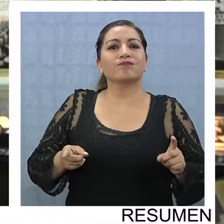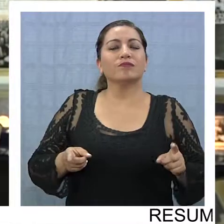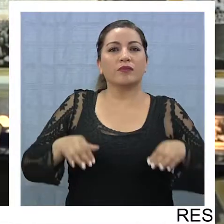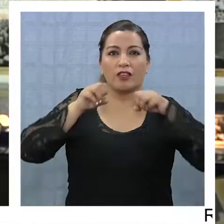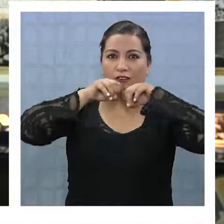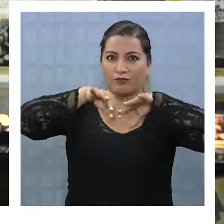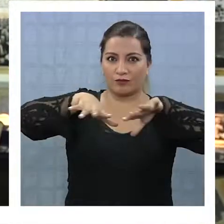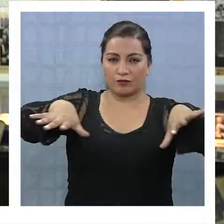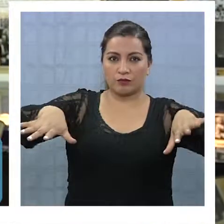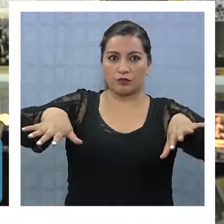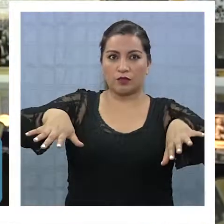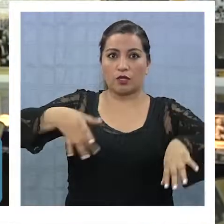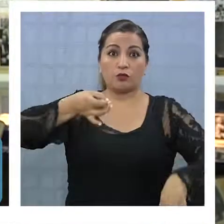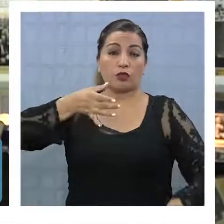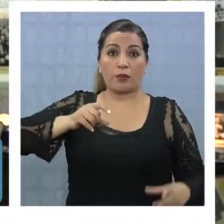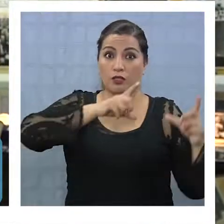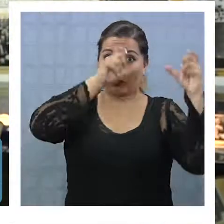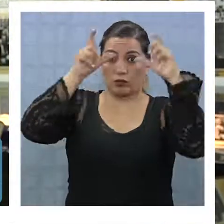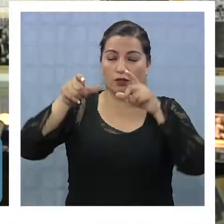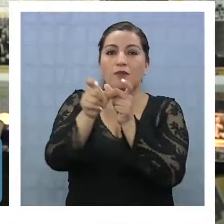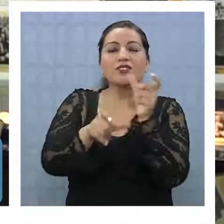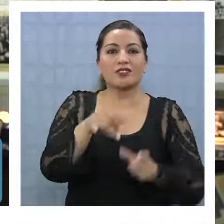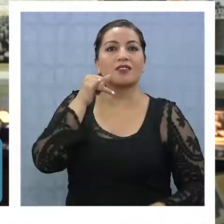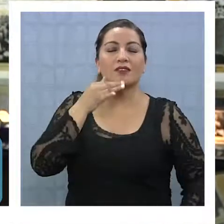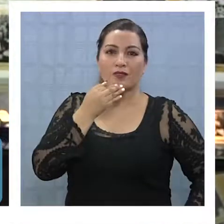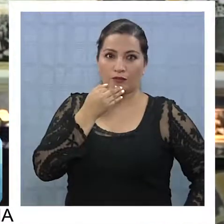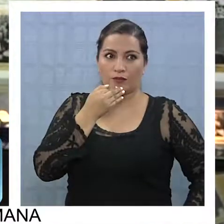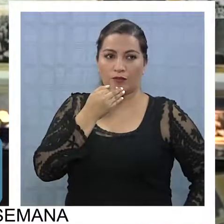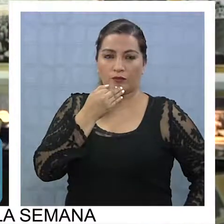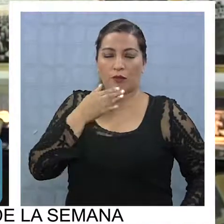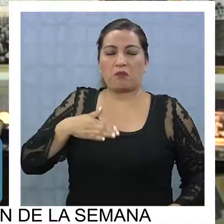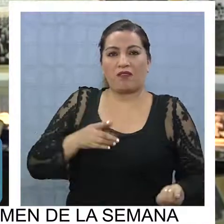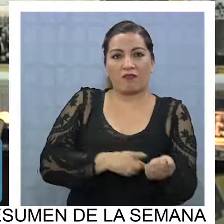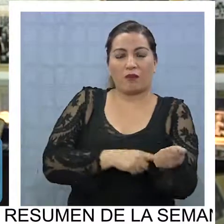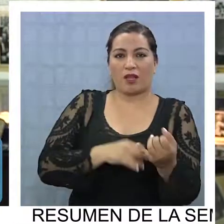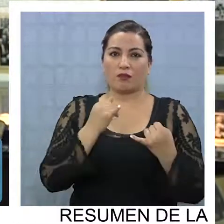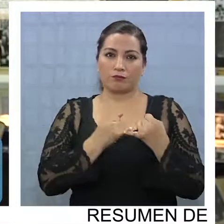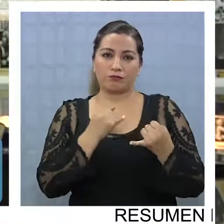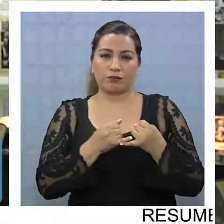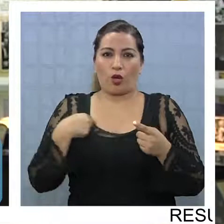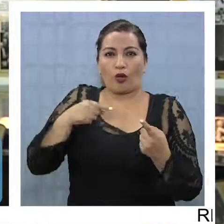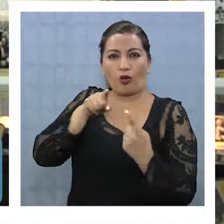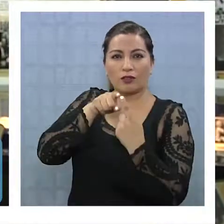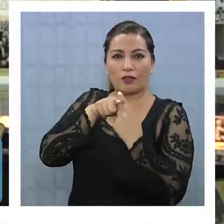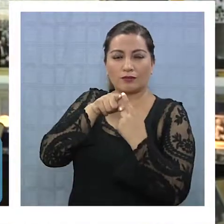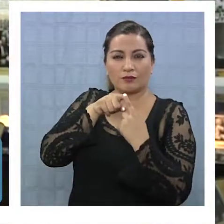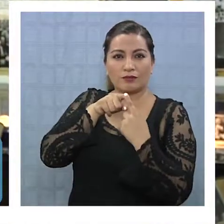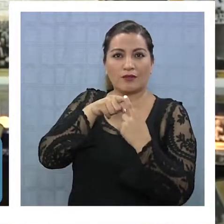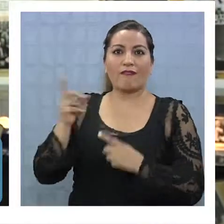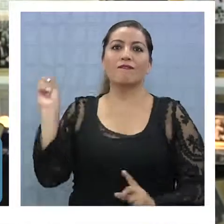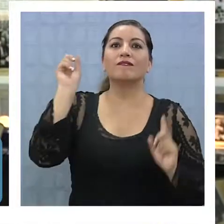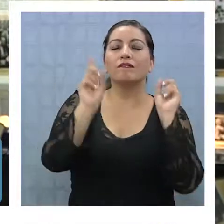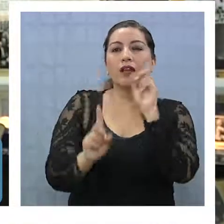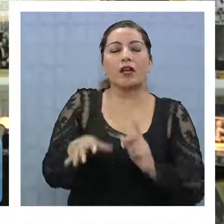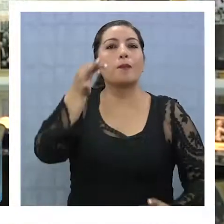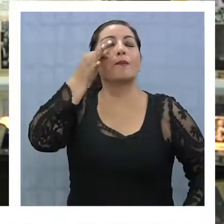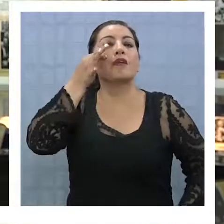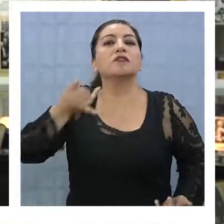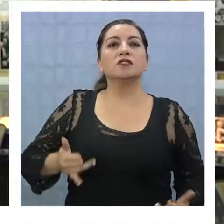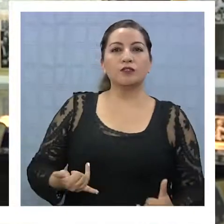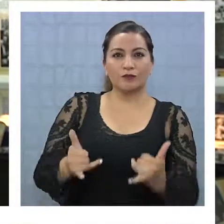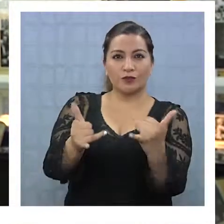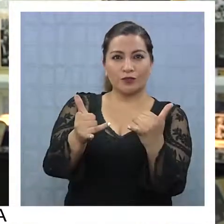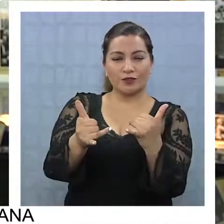difundirlo, aquí también no solo los turistas sino que los nuestros, nuestros parientes, nuestros amigos, nuestros contactos, vengan,